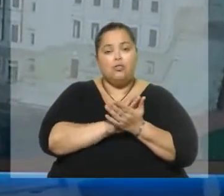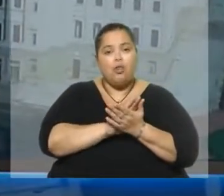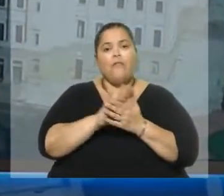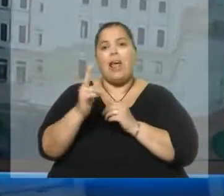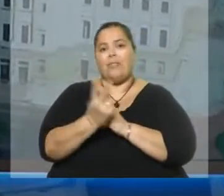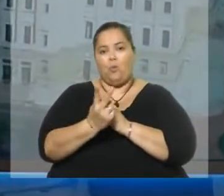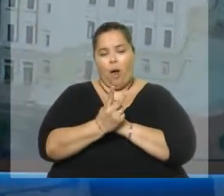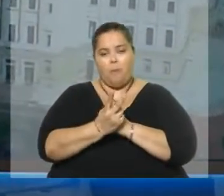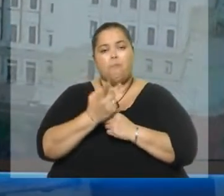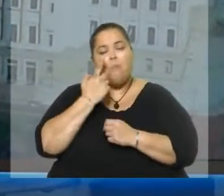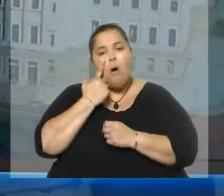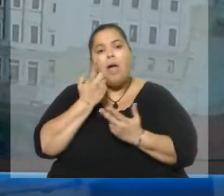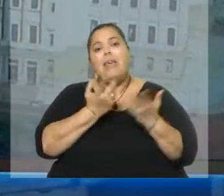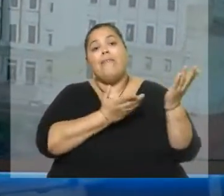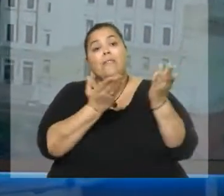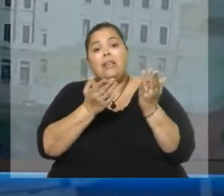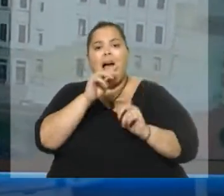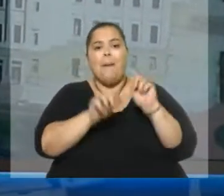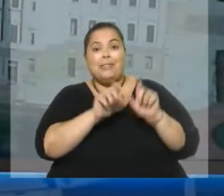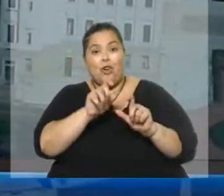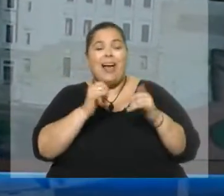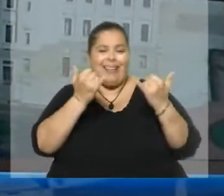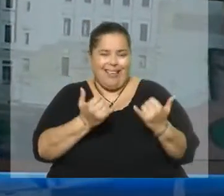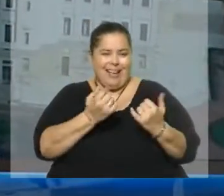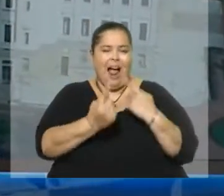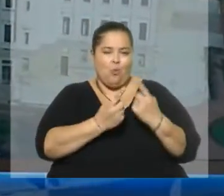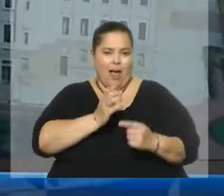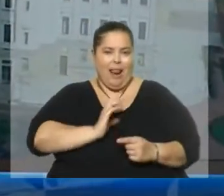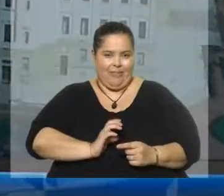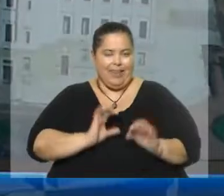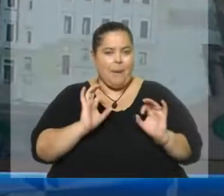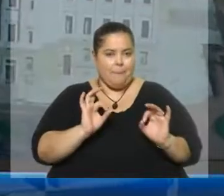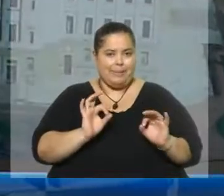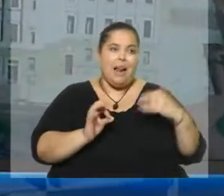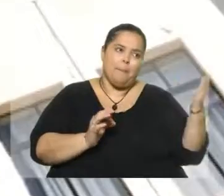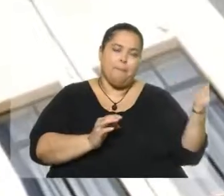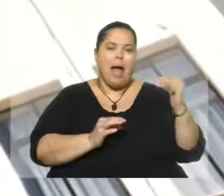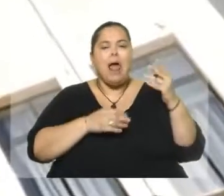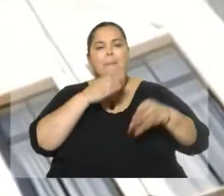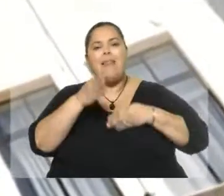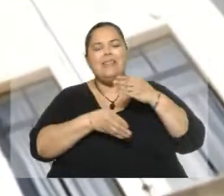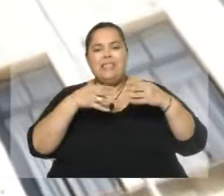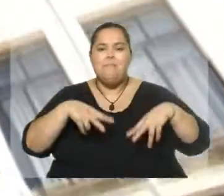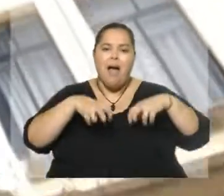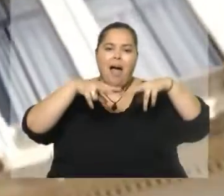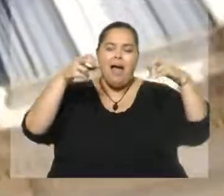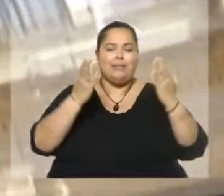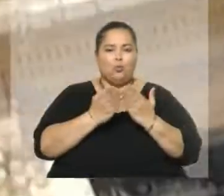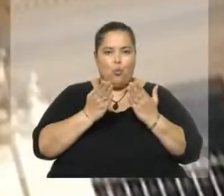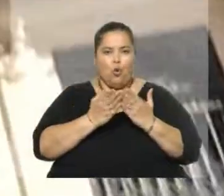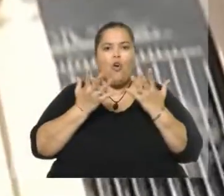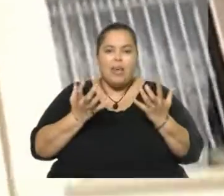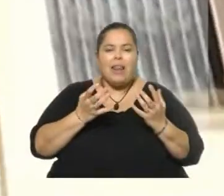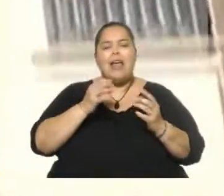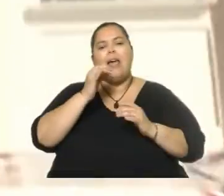SARS-CoV-2 e invita a personas a que cumplan determinados requisitos a que participen. Con el propósito de continuar